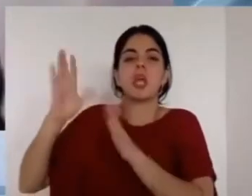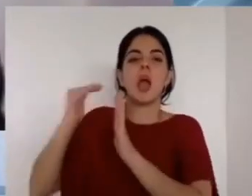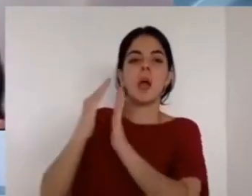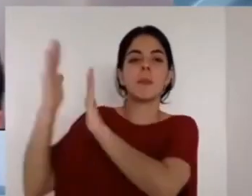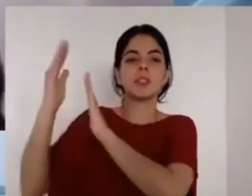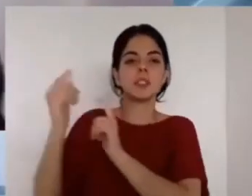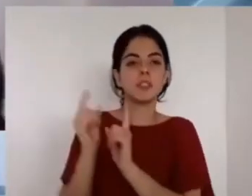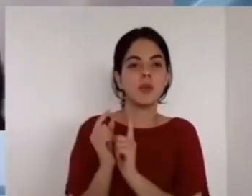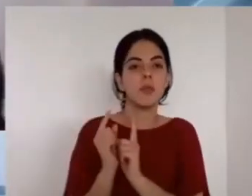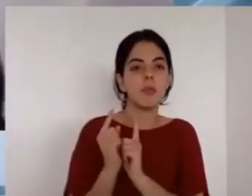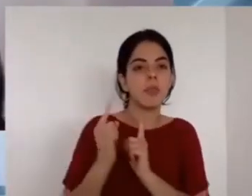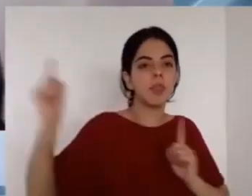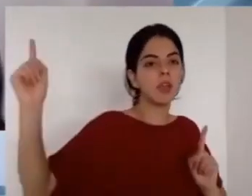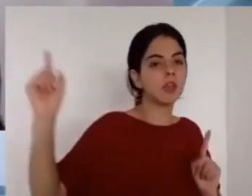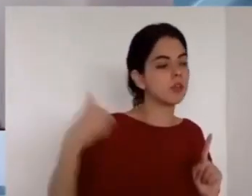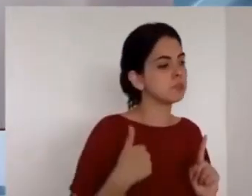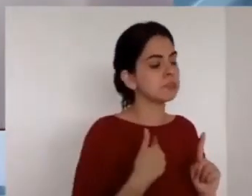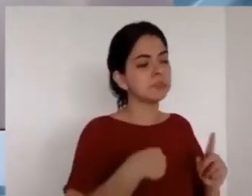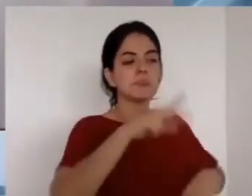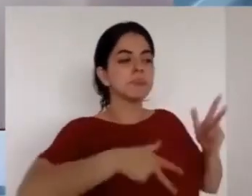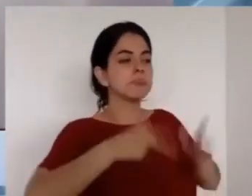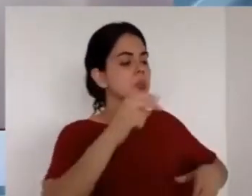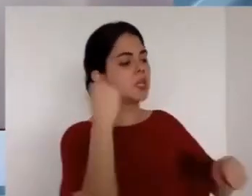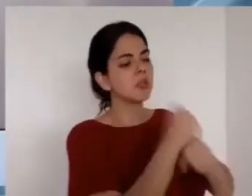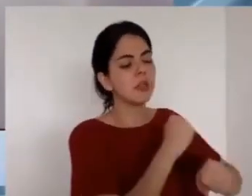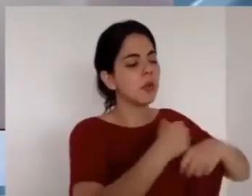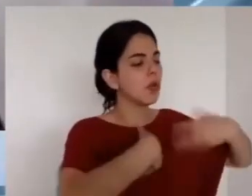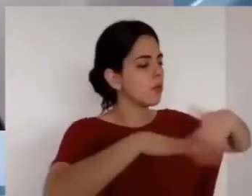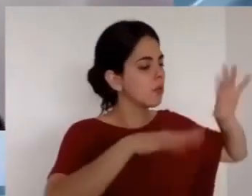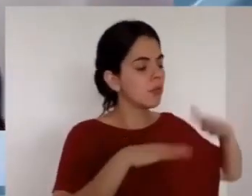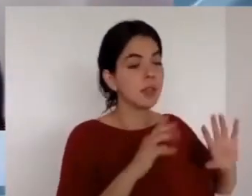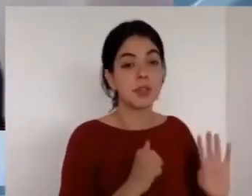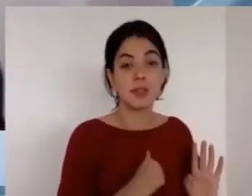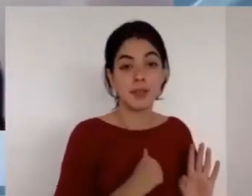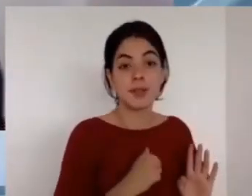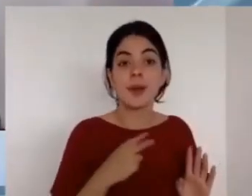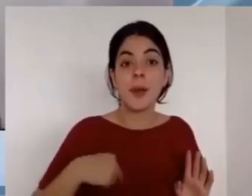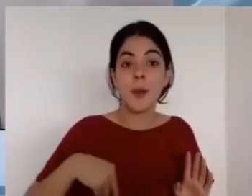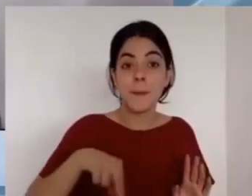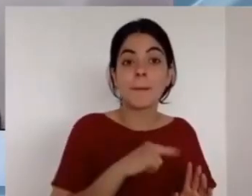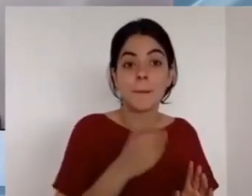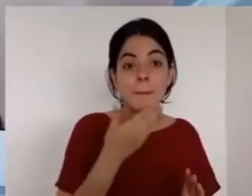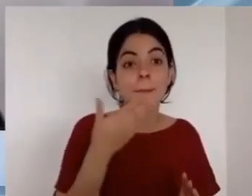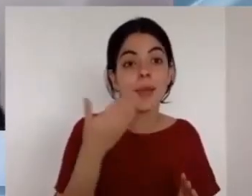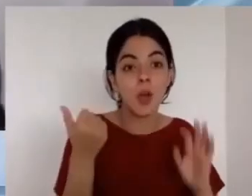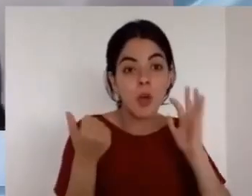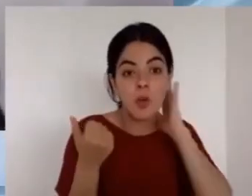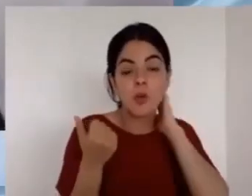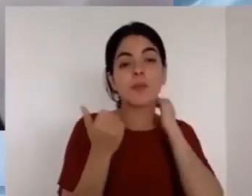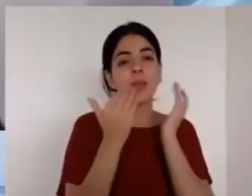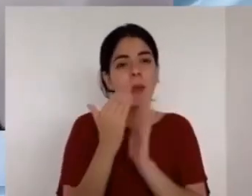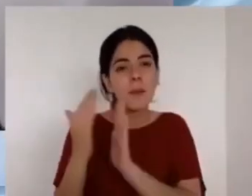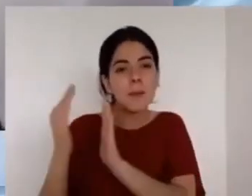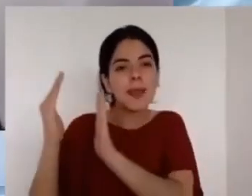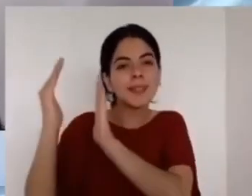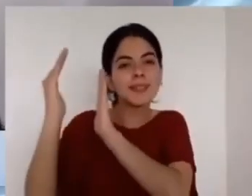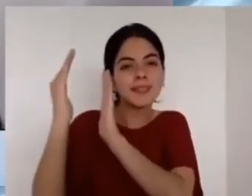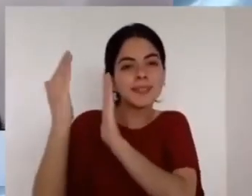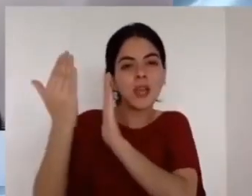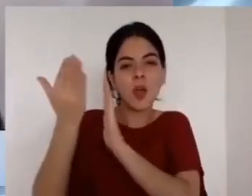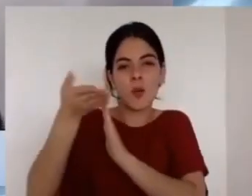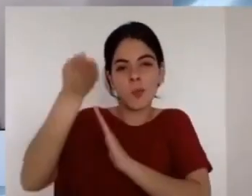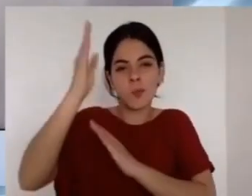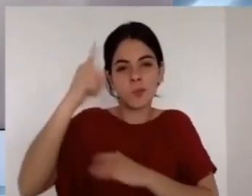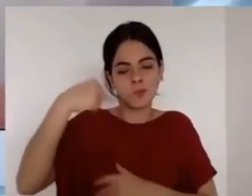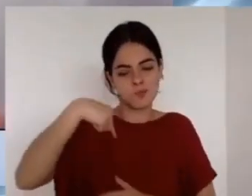que vivamos en la presencia del Señor sabe que los israelitas rara vez tomaban tiempo para agradecer